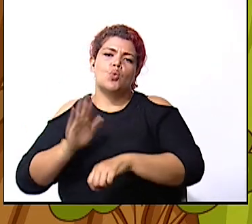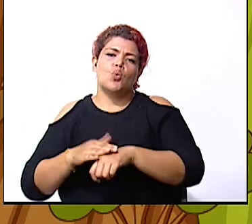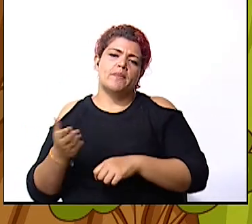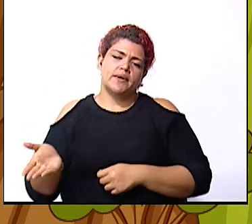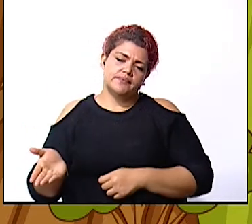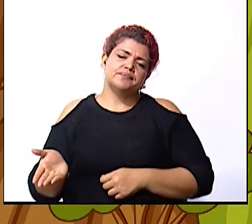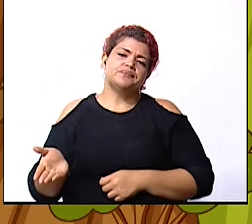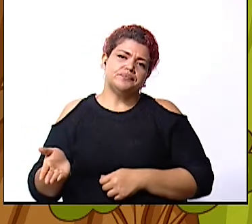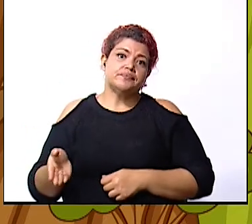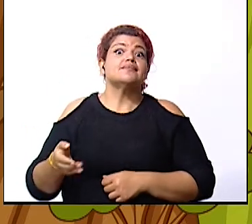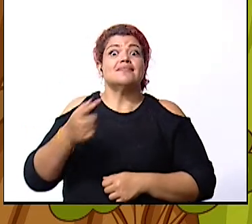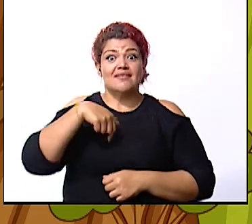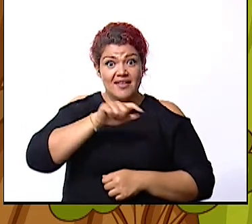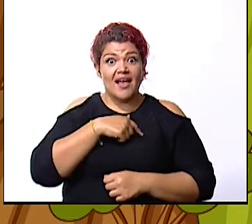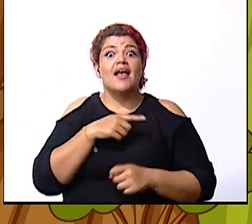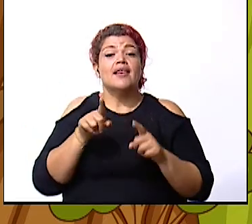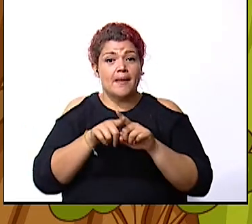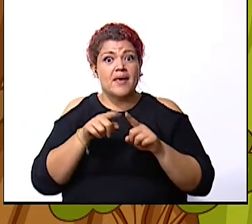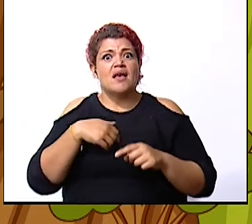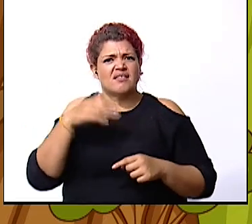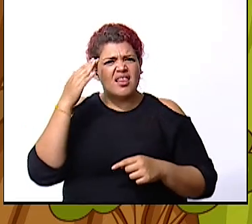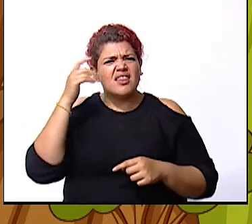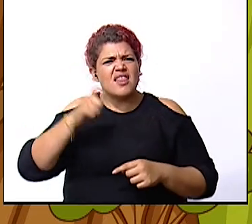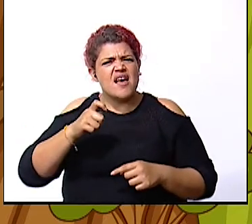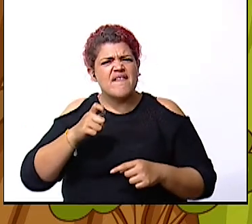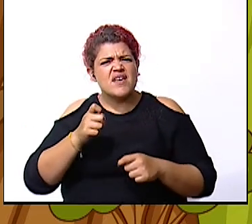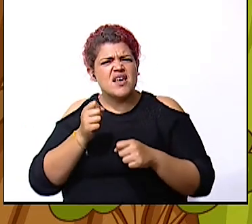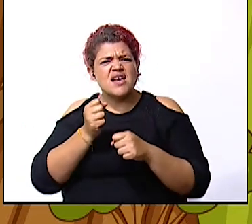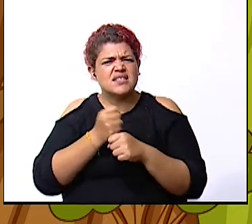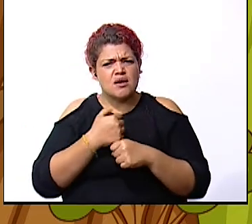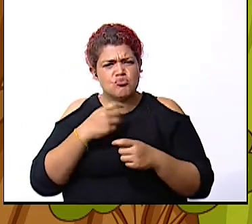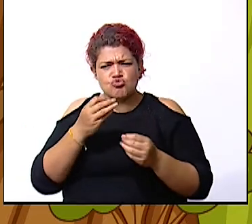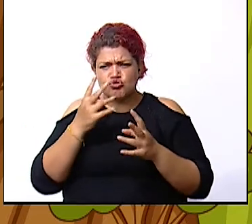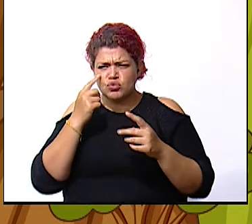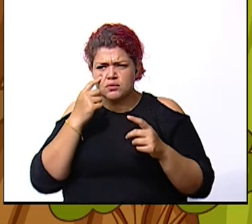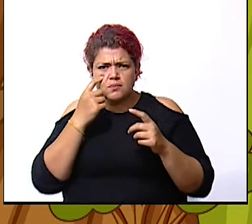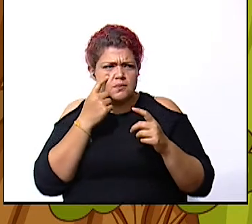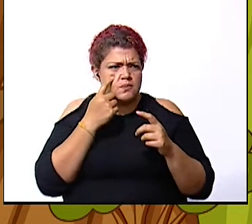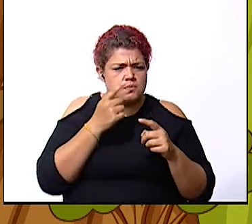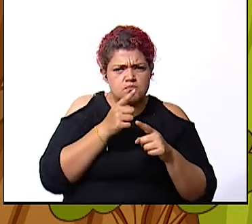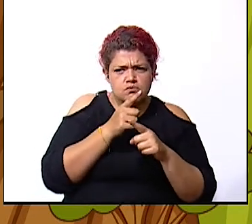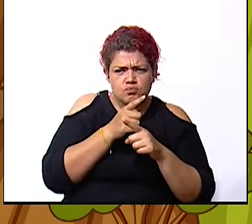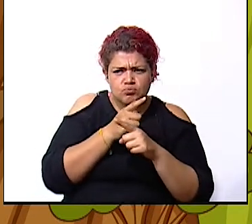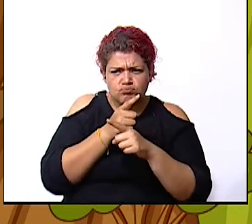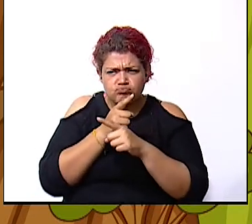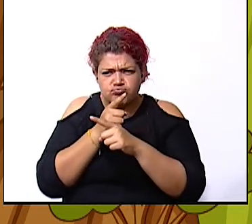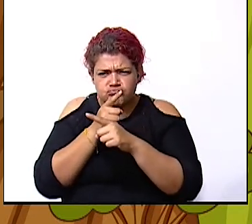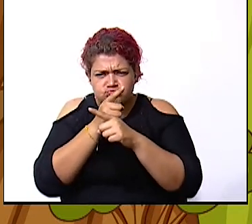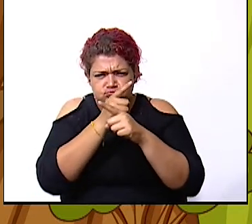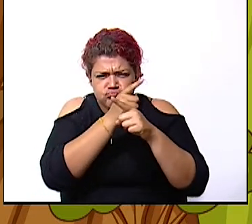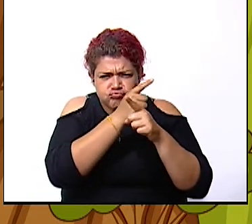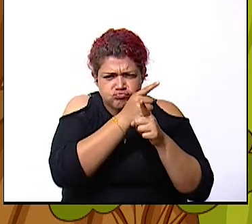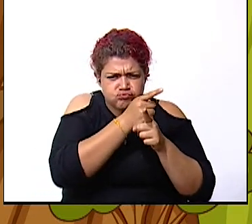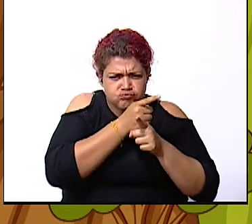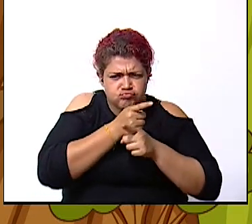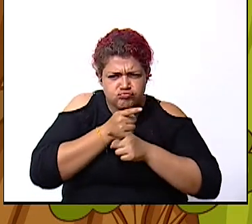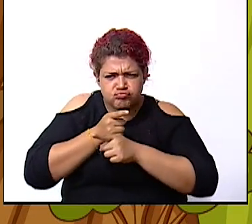eso ahora también debemos de ser muy muy vigilantes tenemos que observar y